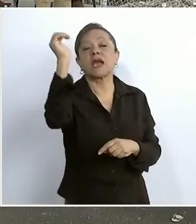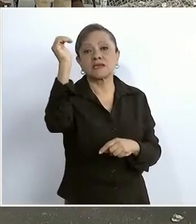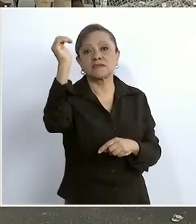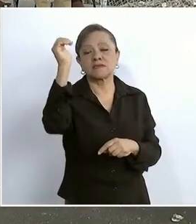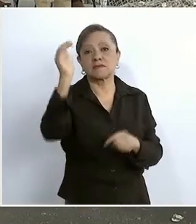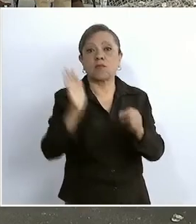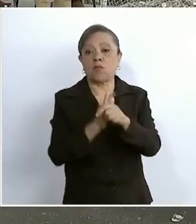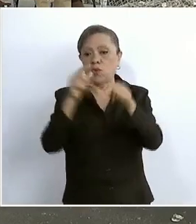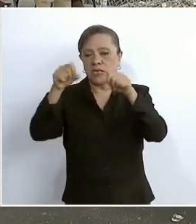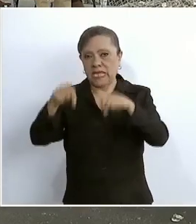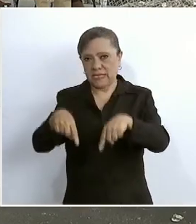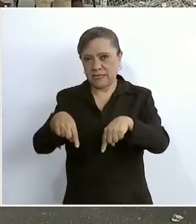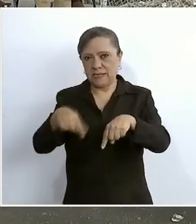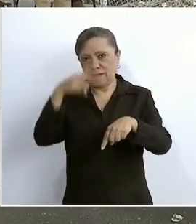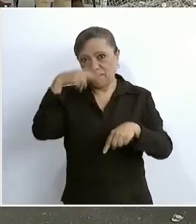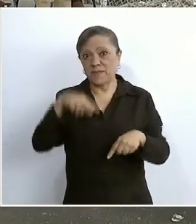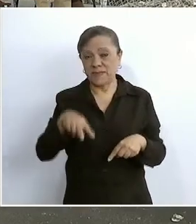estamos